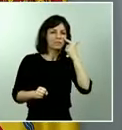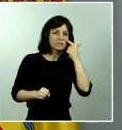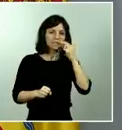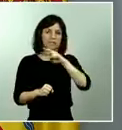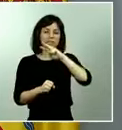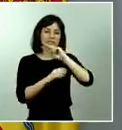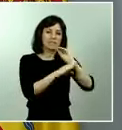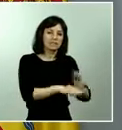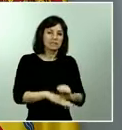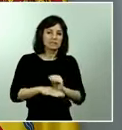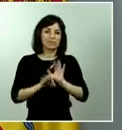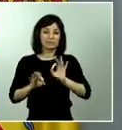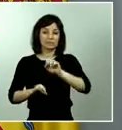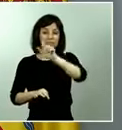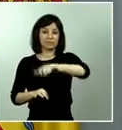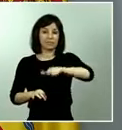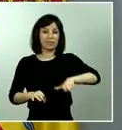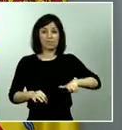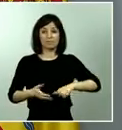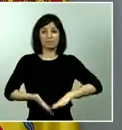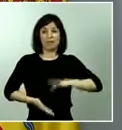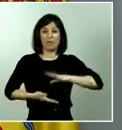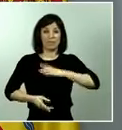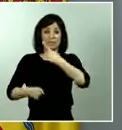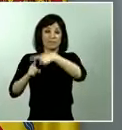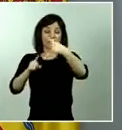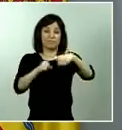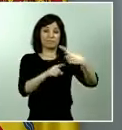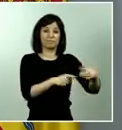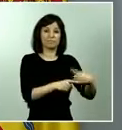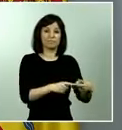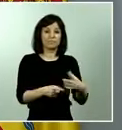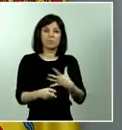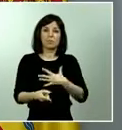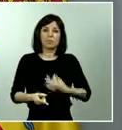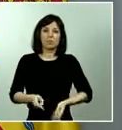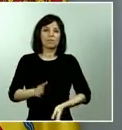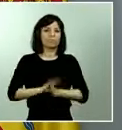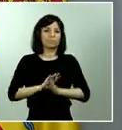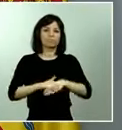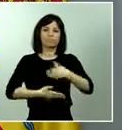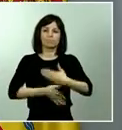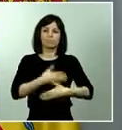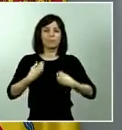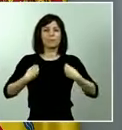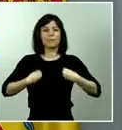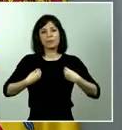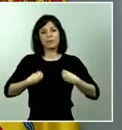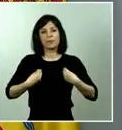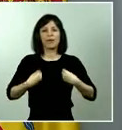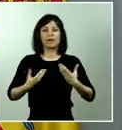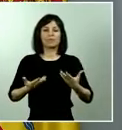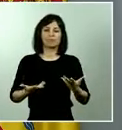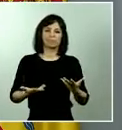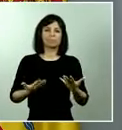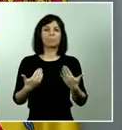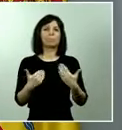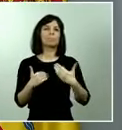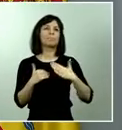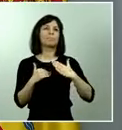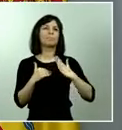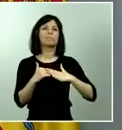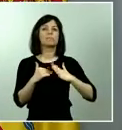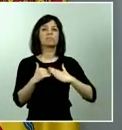distintas capacidades puedan seguir desarrollando una vida, perdón, mínimamente normal.